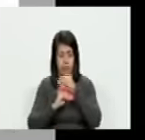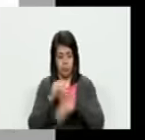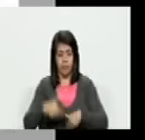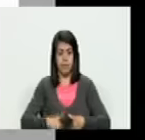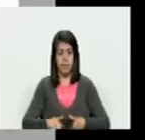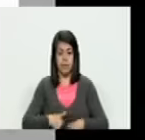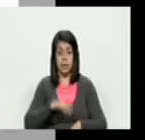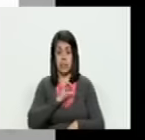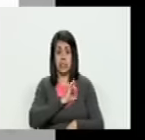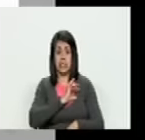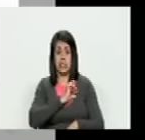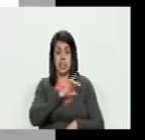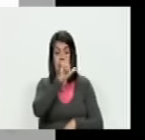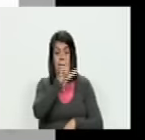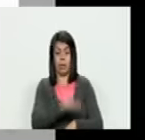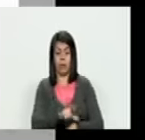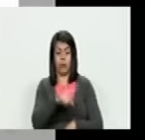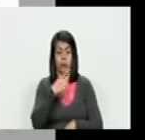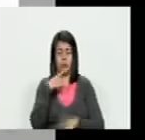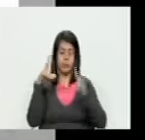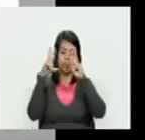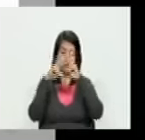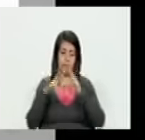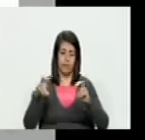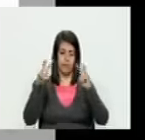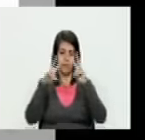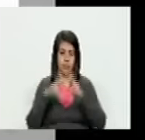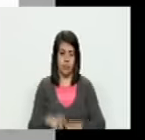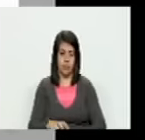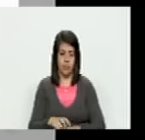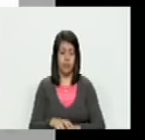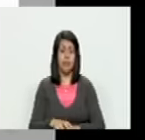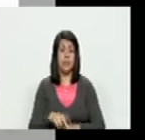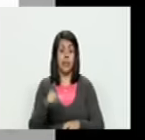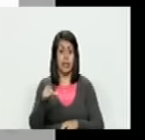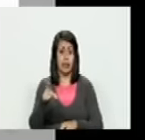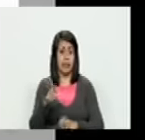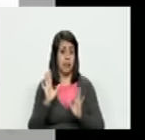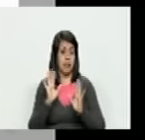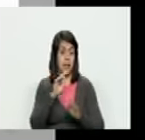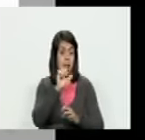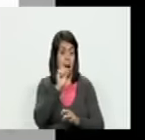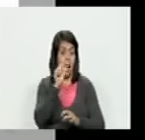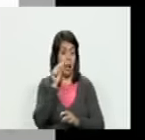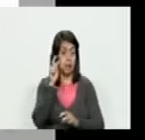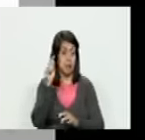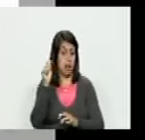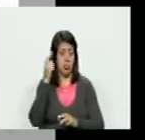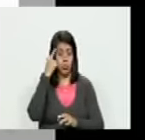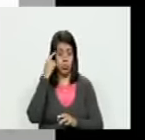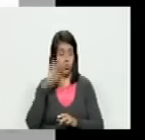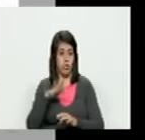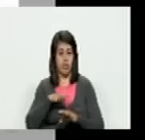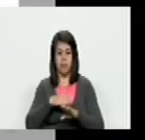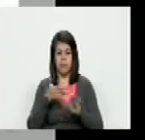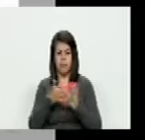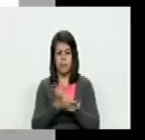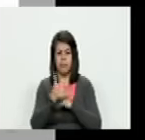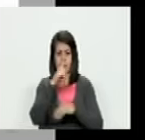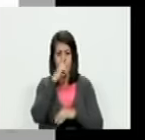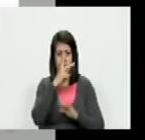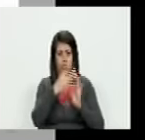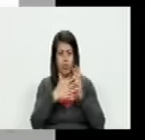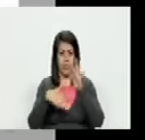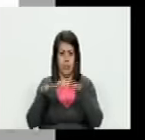chileno supuestamente cuando nosotros investigamos Ghost Security porque yo no sé ni quién es Astra encontramos que Ghost Security en el año